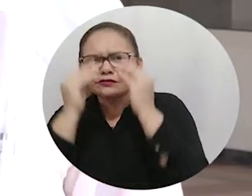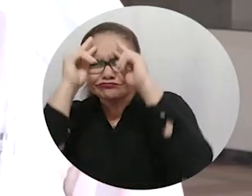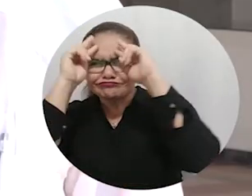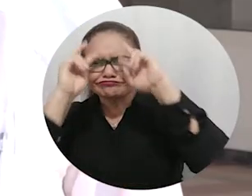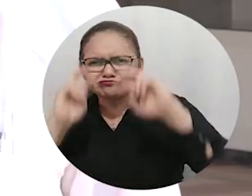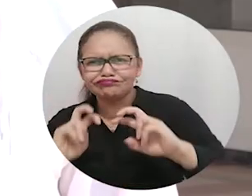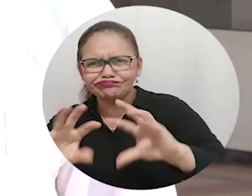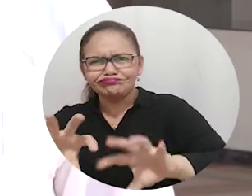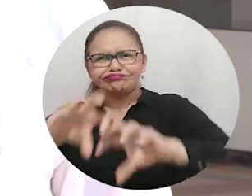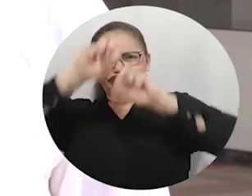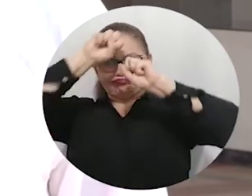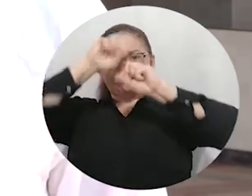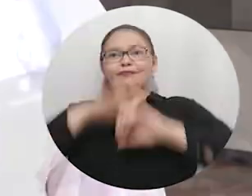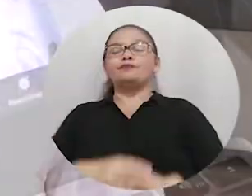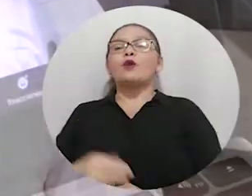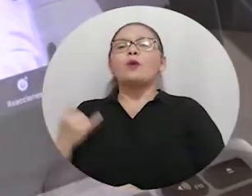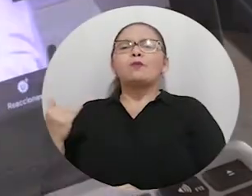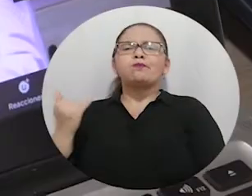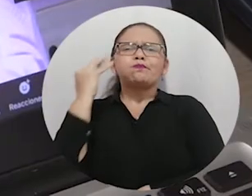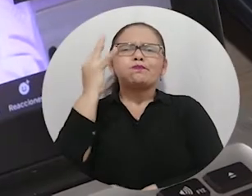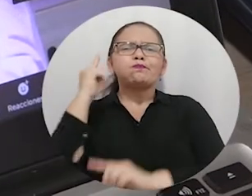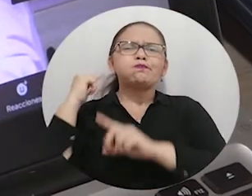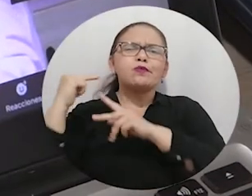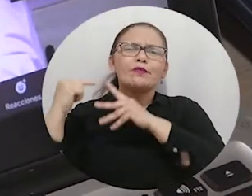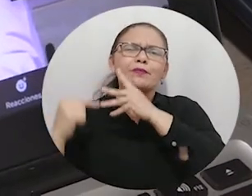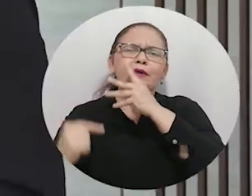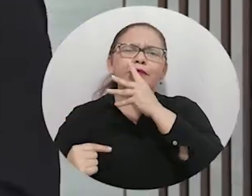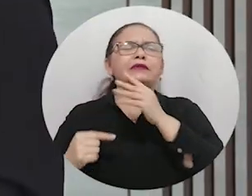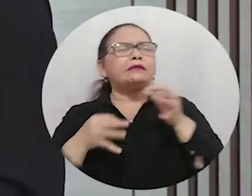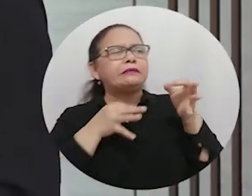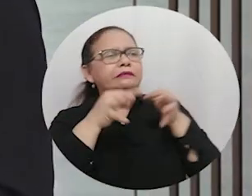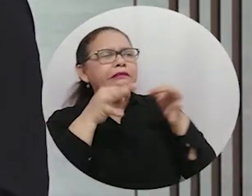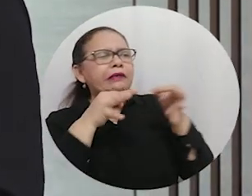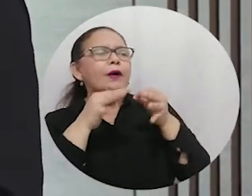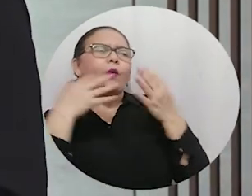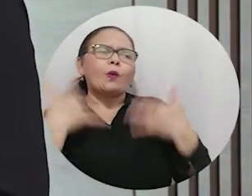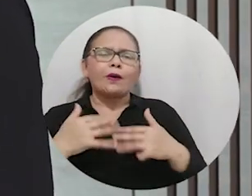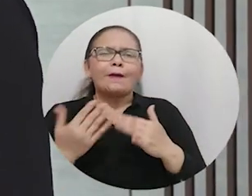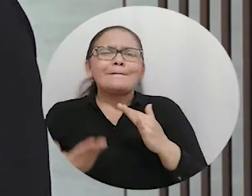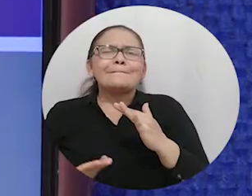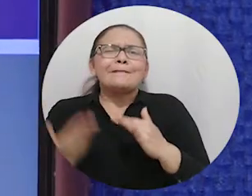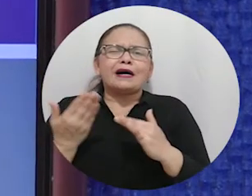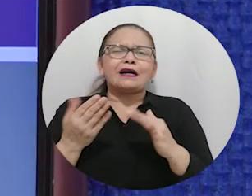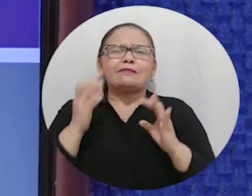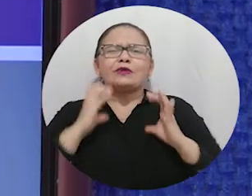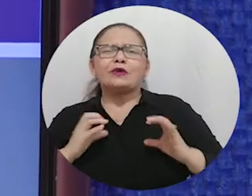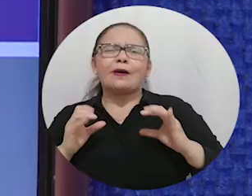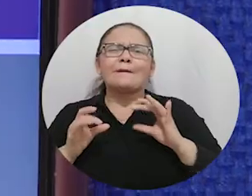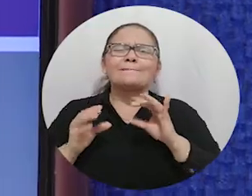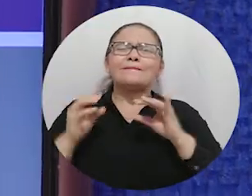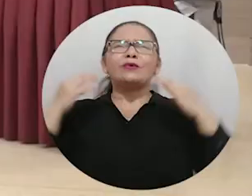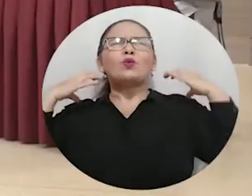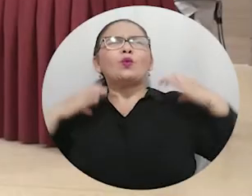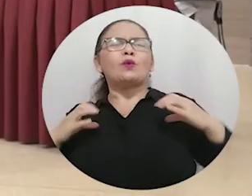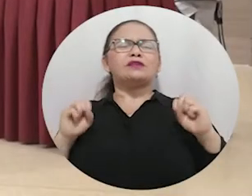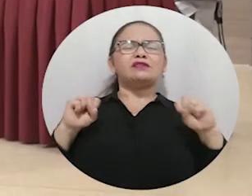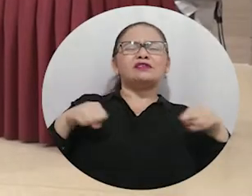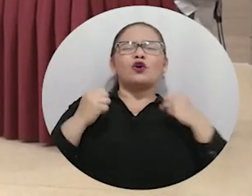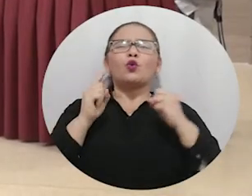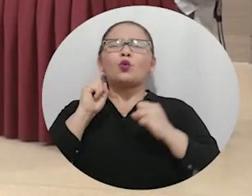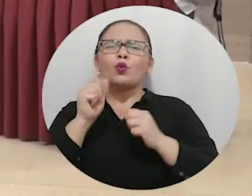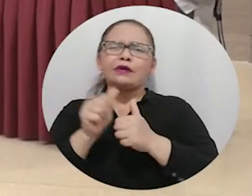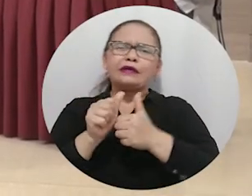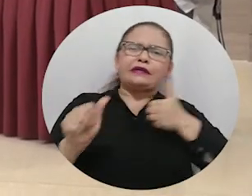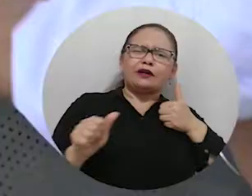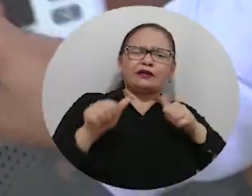personal de salud se capaciten todavía más. A través de las diferentes conferencias, los especialistas analizaron el aumento del 65